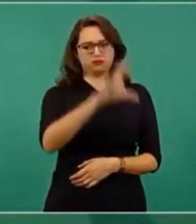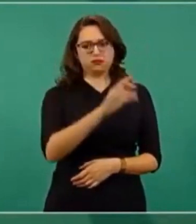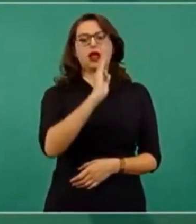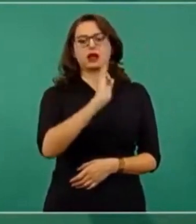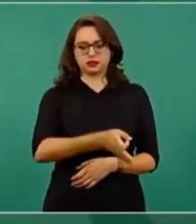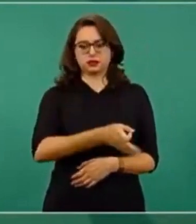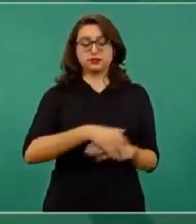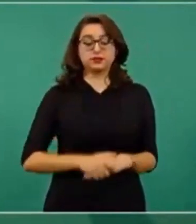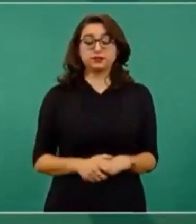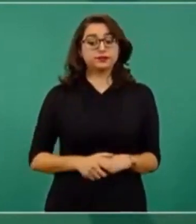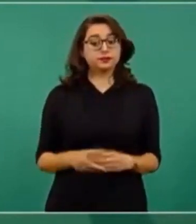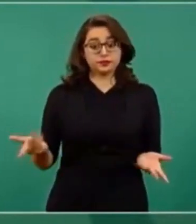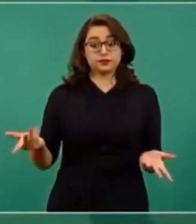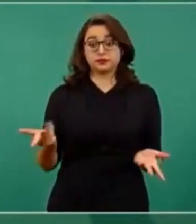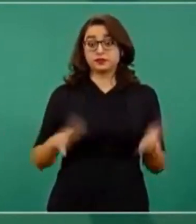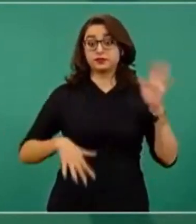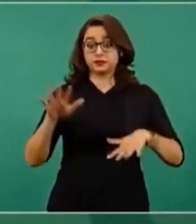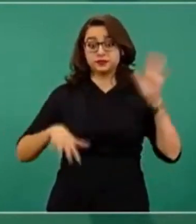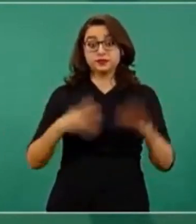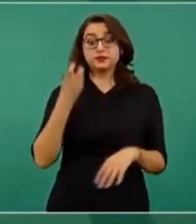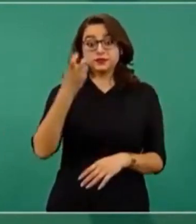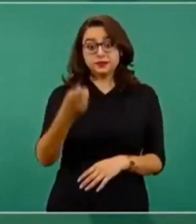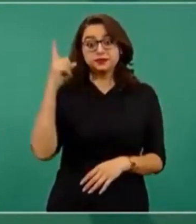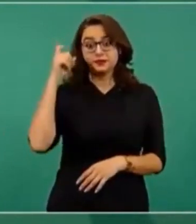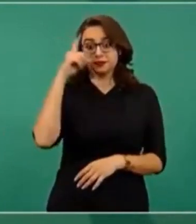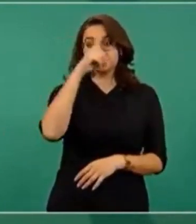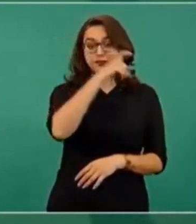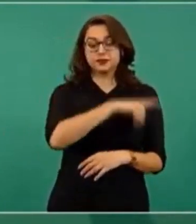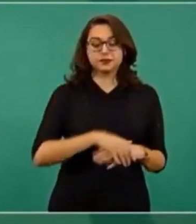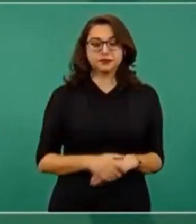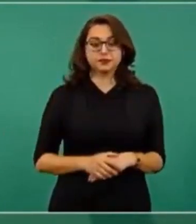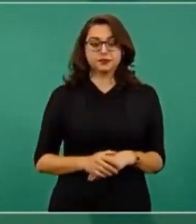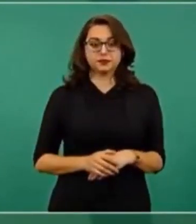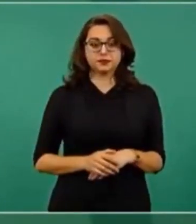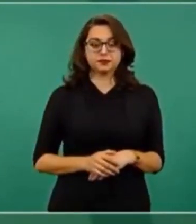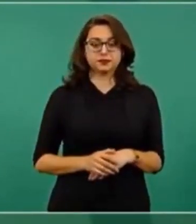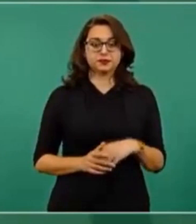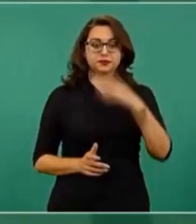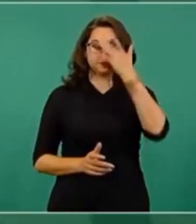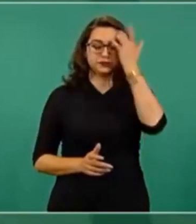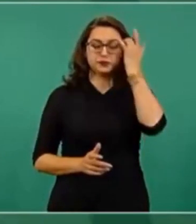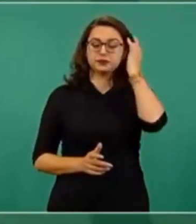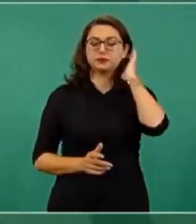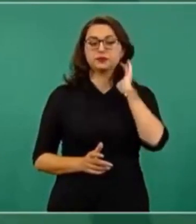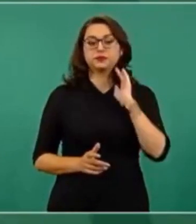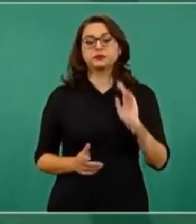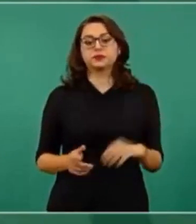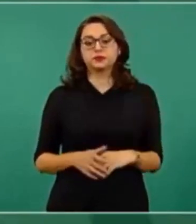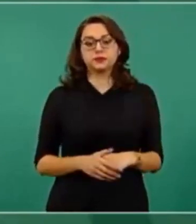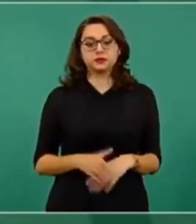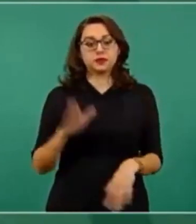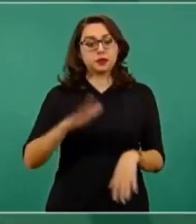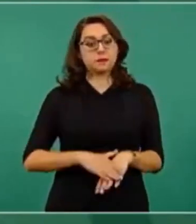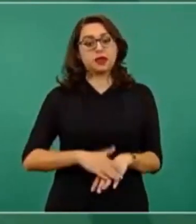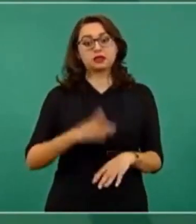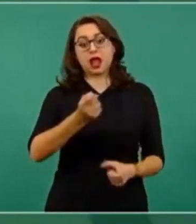no es fácil, sobre todo en ambiciosos vulgares,